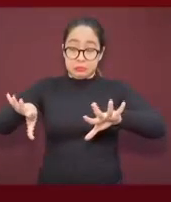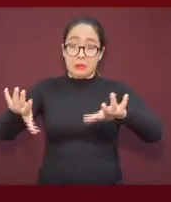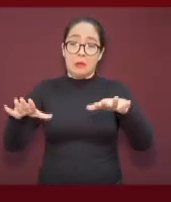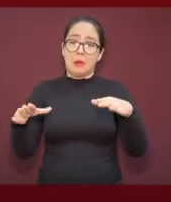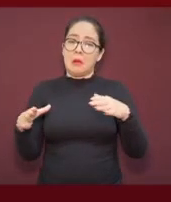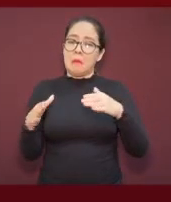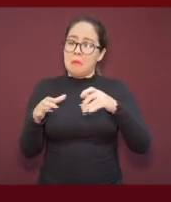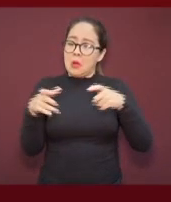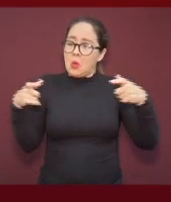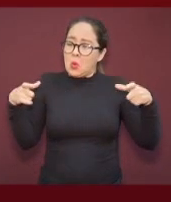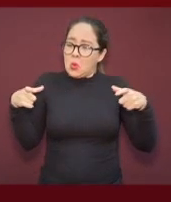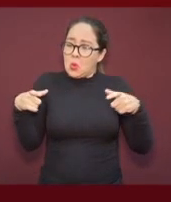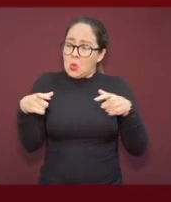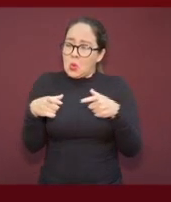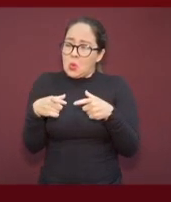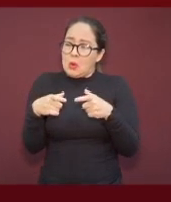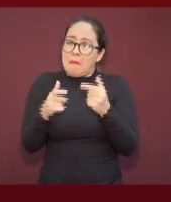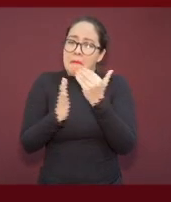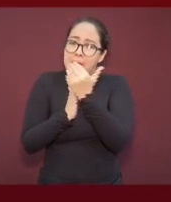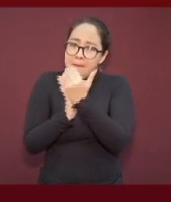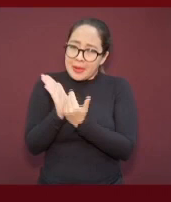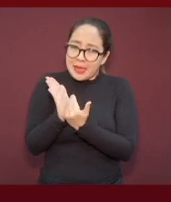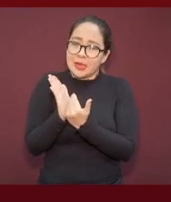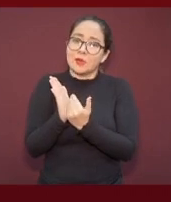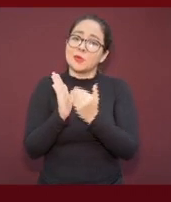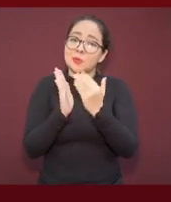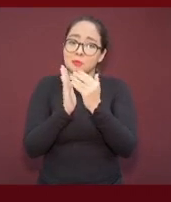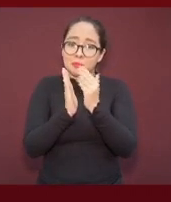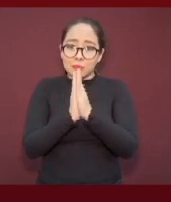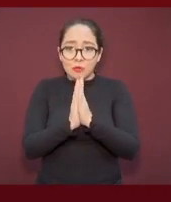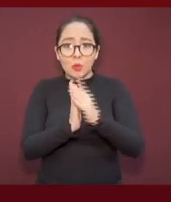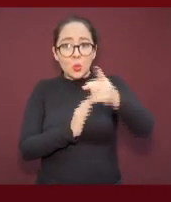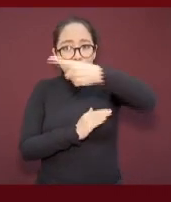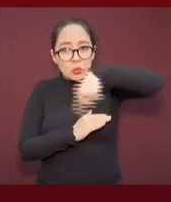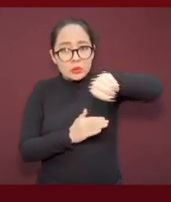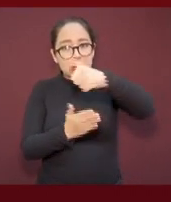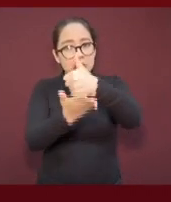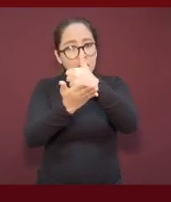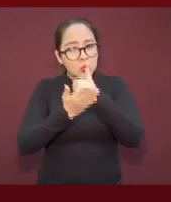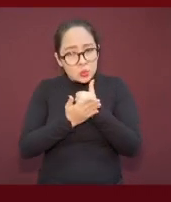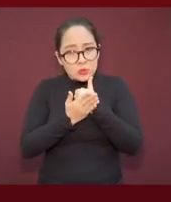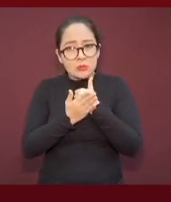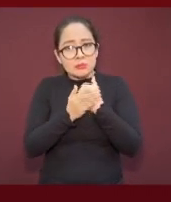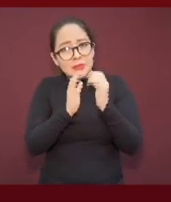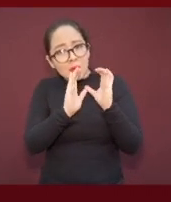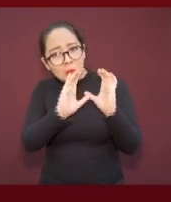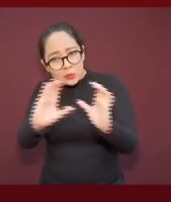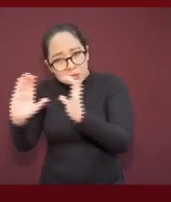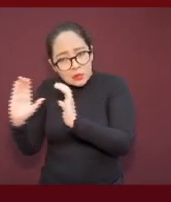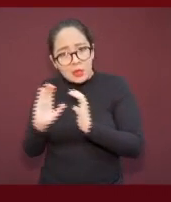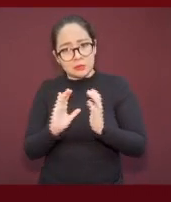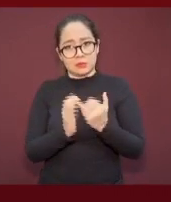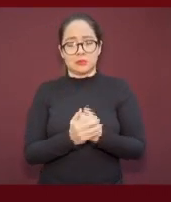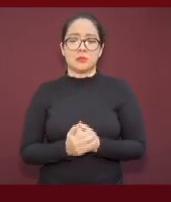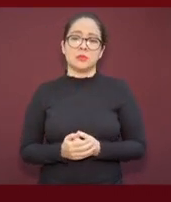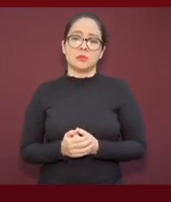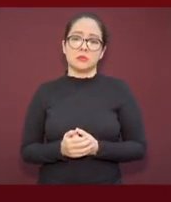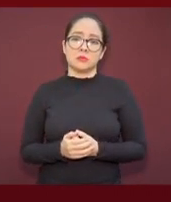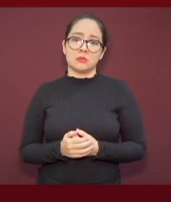Ayúdenos a cuidarlos. Y como siempre dejaré, como cada noche, el número de atención